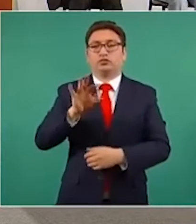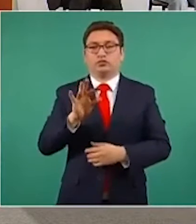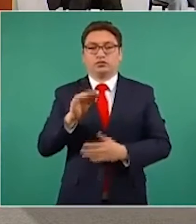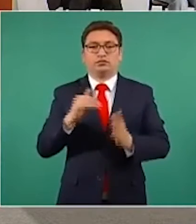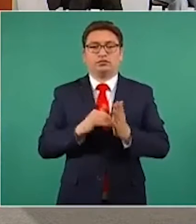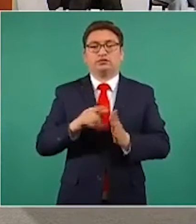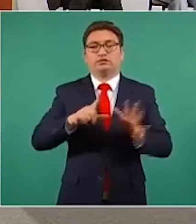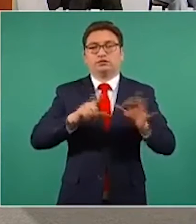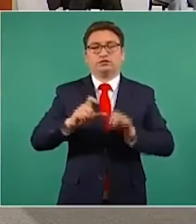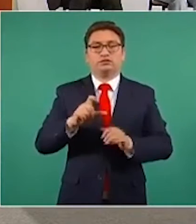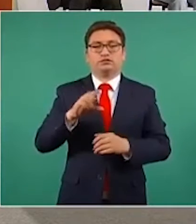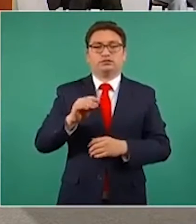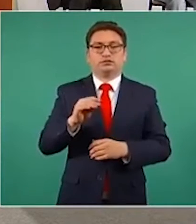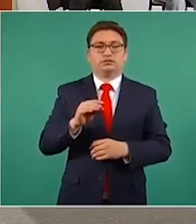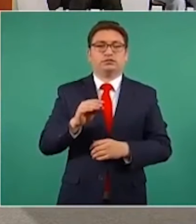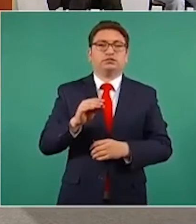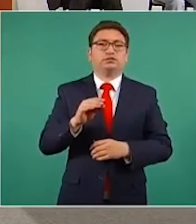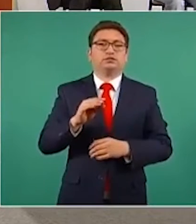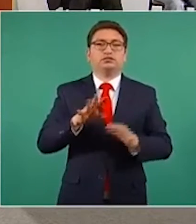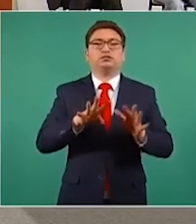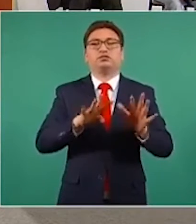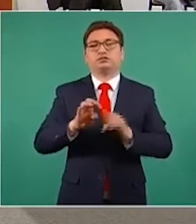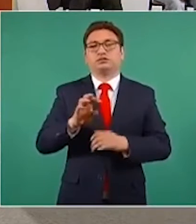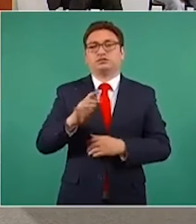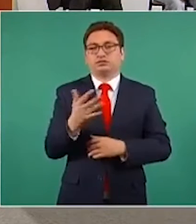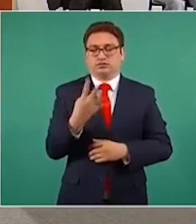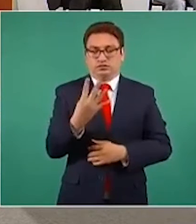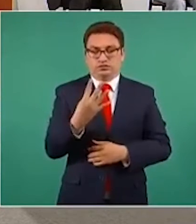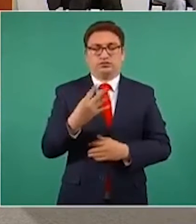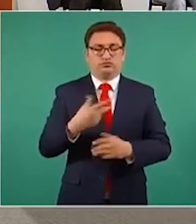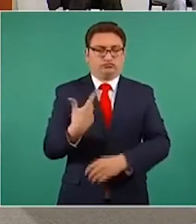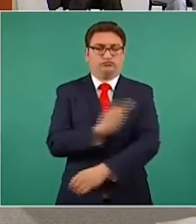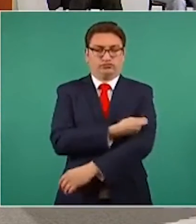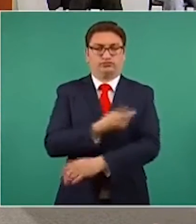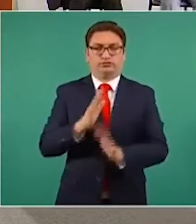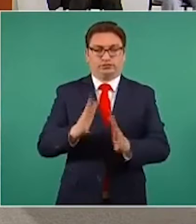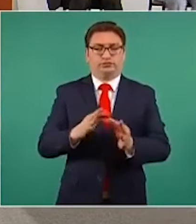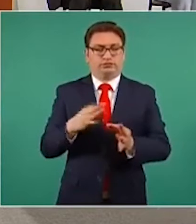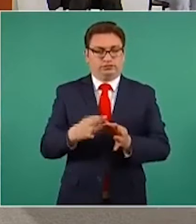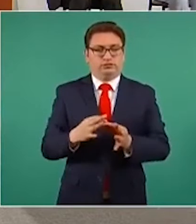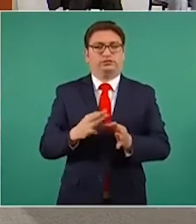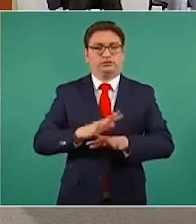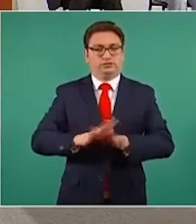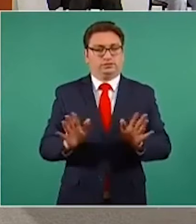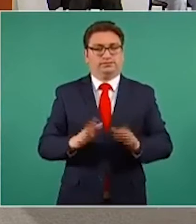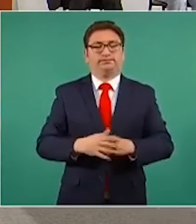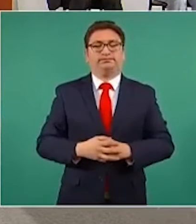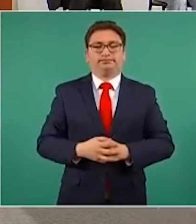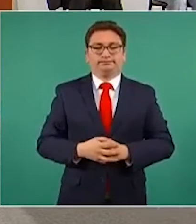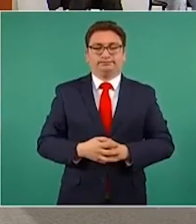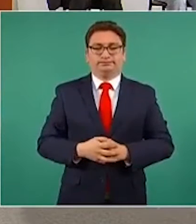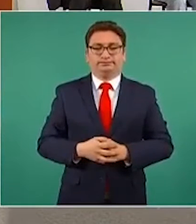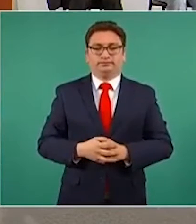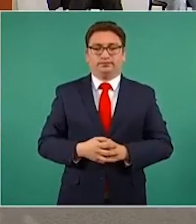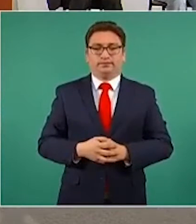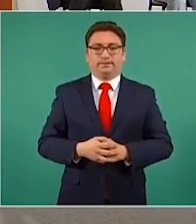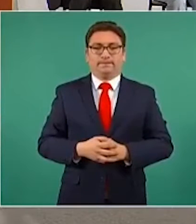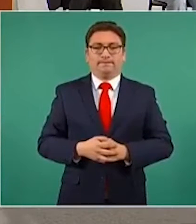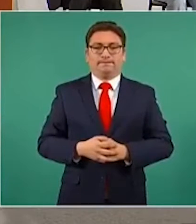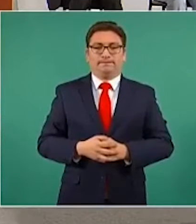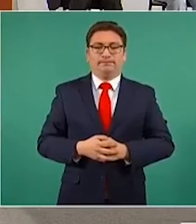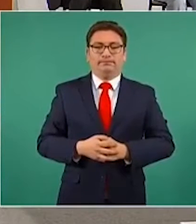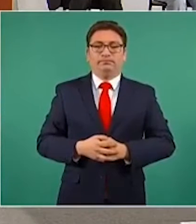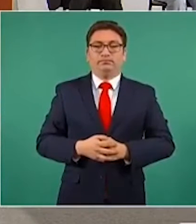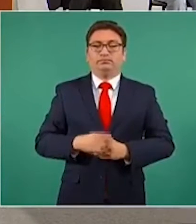700 mil 954 dosis se han aplicado ya en las personas en México,